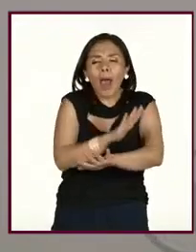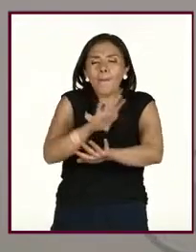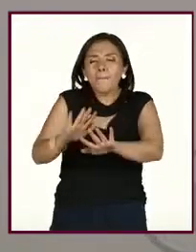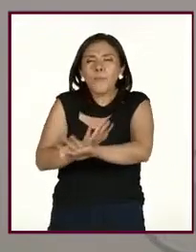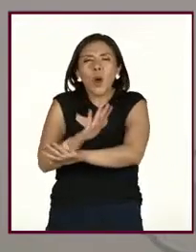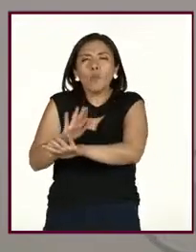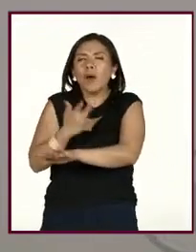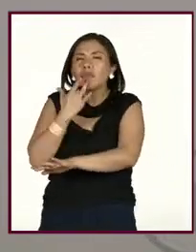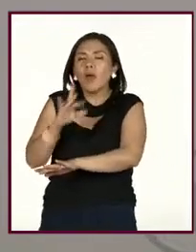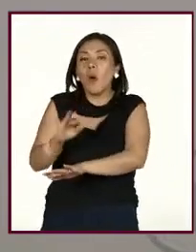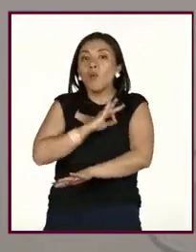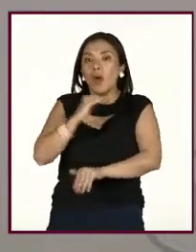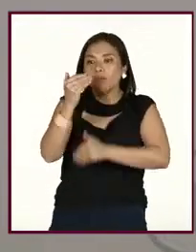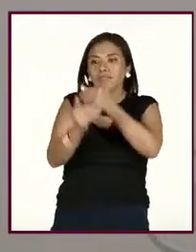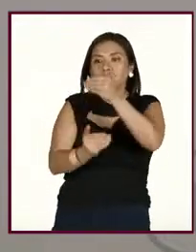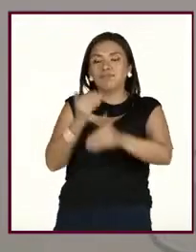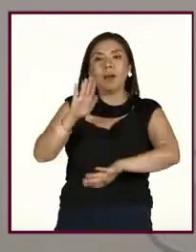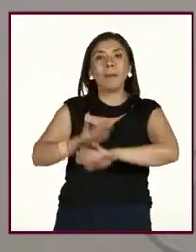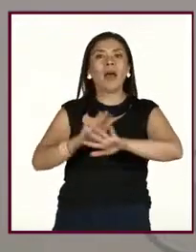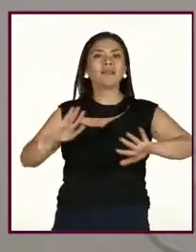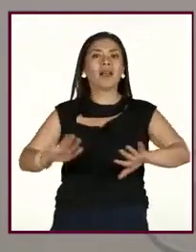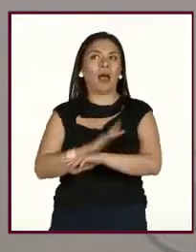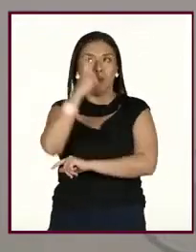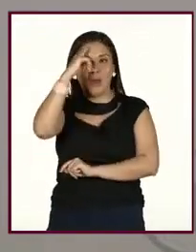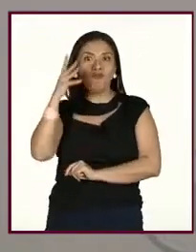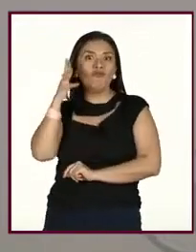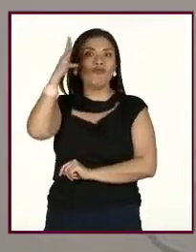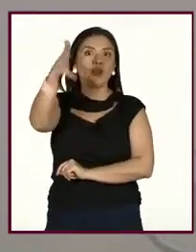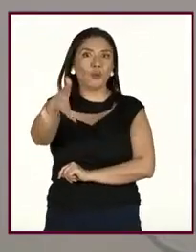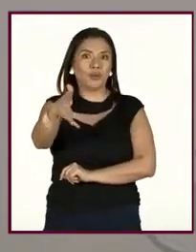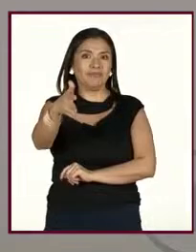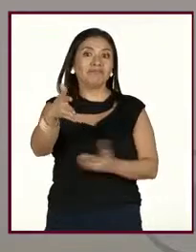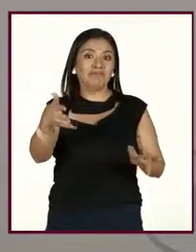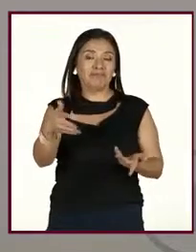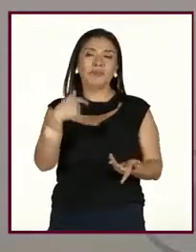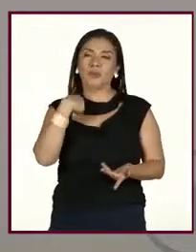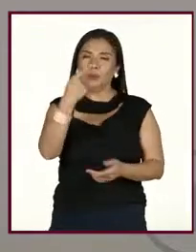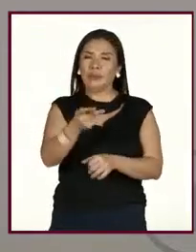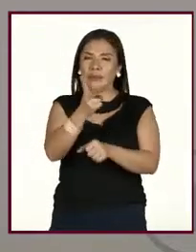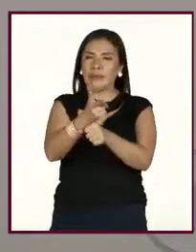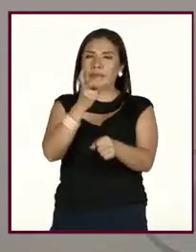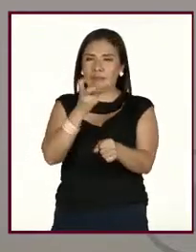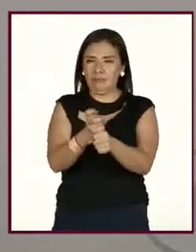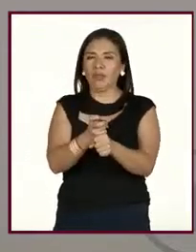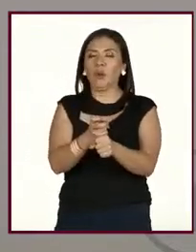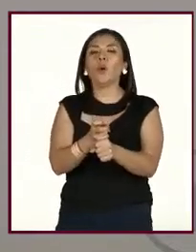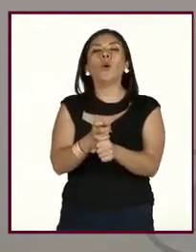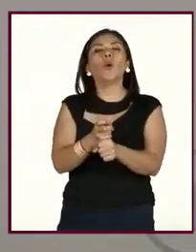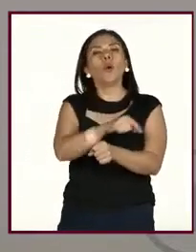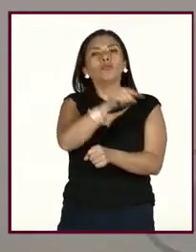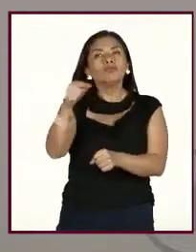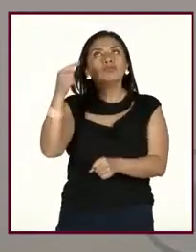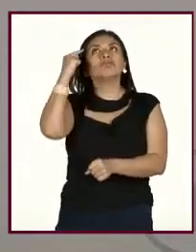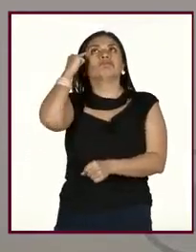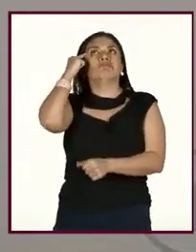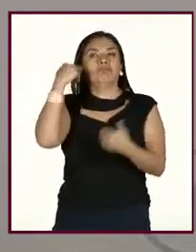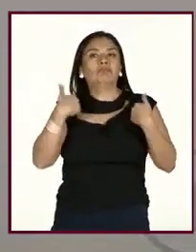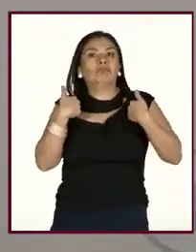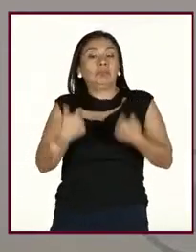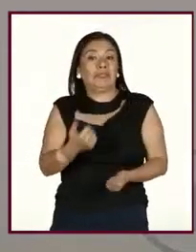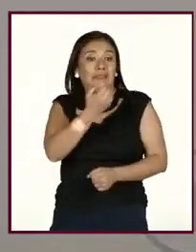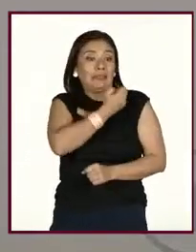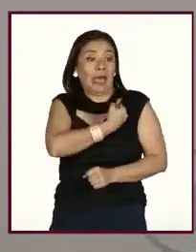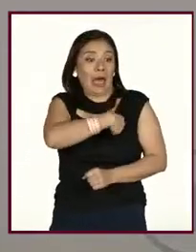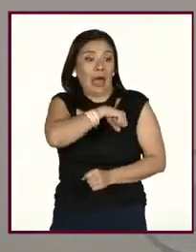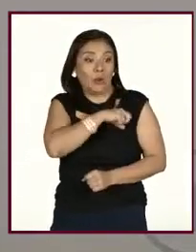lograr grandes cambios a futuro. Entonces, yo los invito a que tomen conciencia de la salud